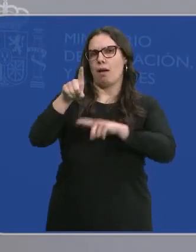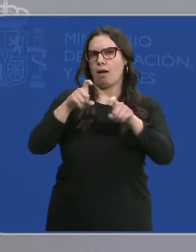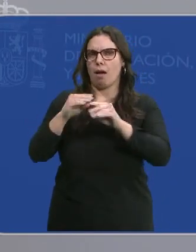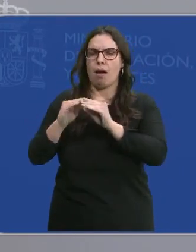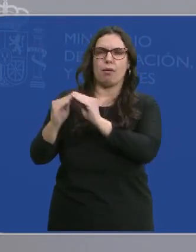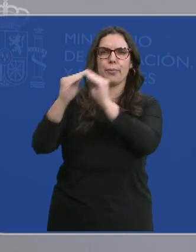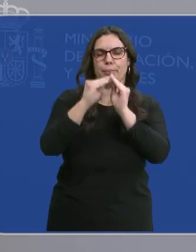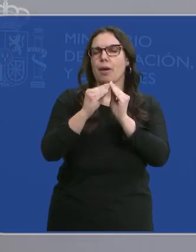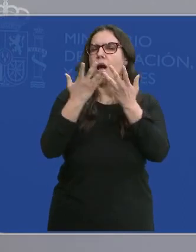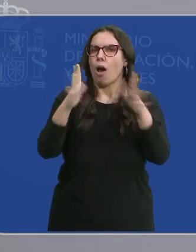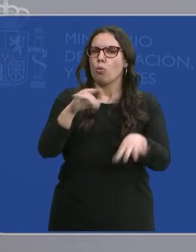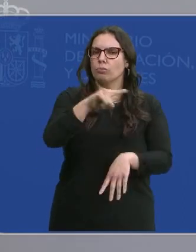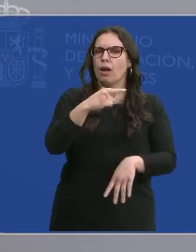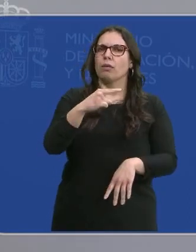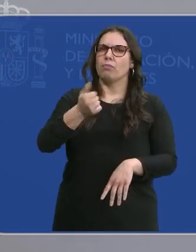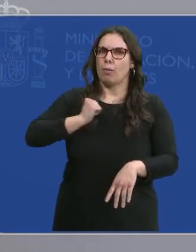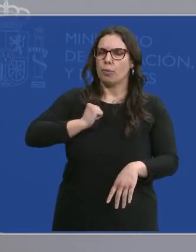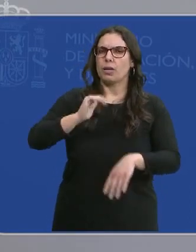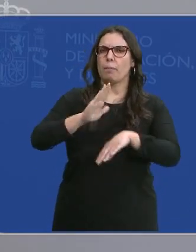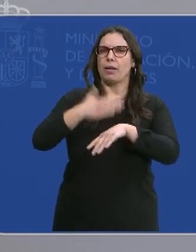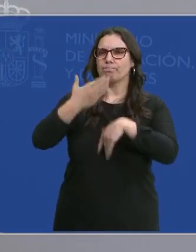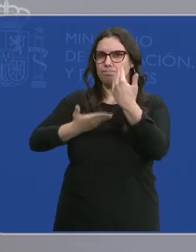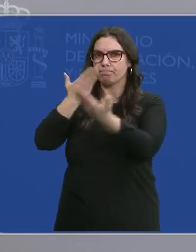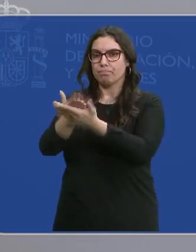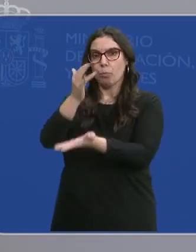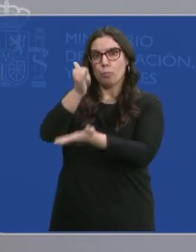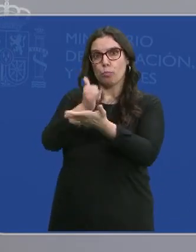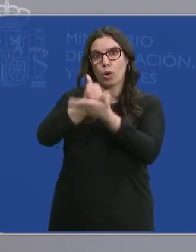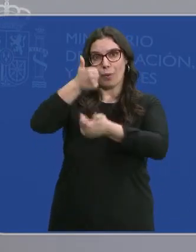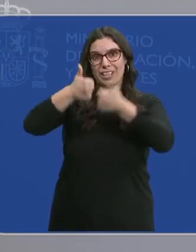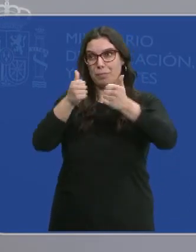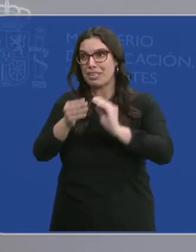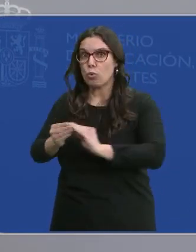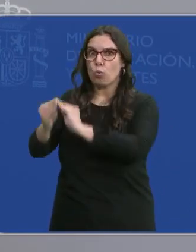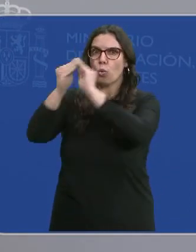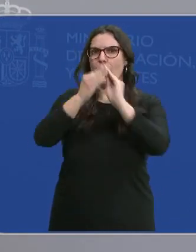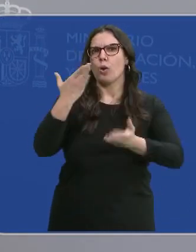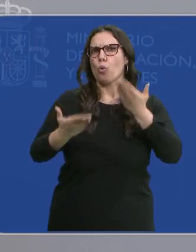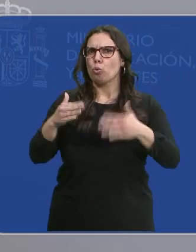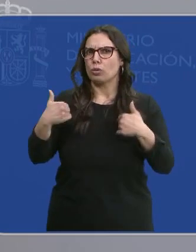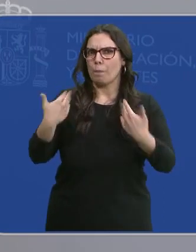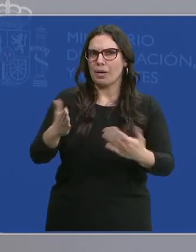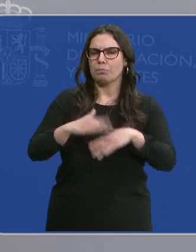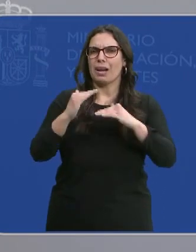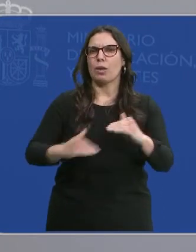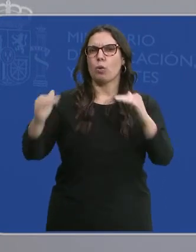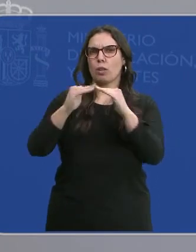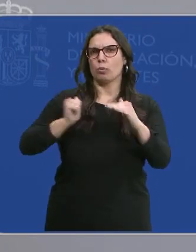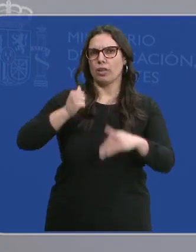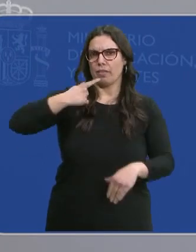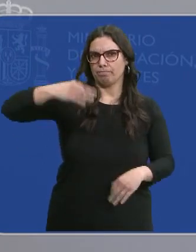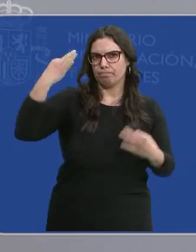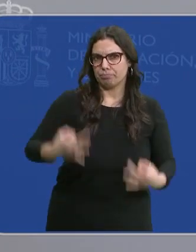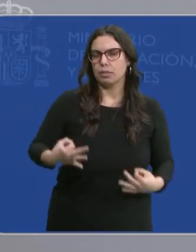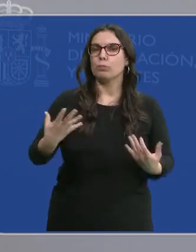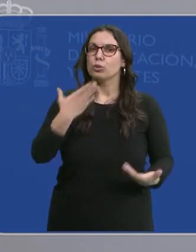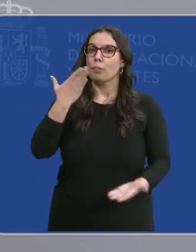para trasladarle a la ministra de Educación que esta prueba única es más justa y garantiza la igualdad de oportunidades. Por eso le ha pedido